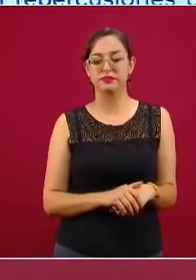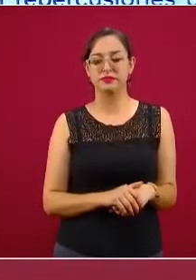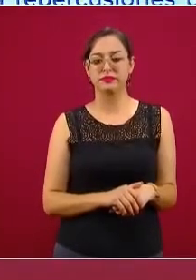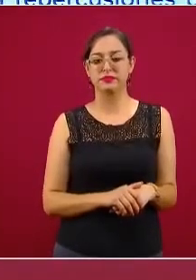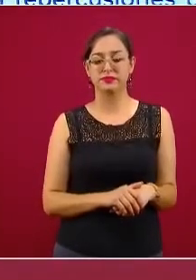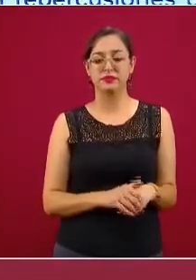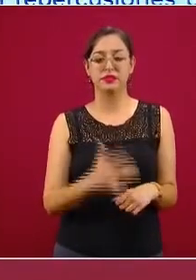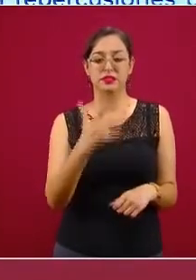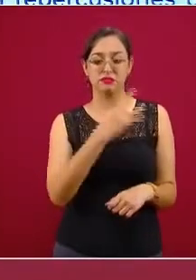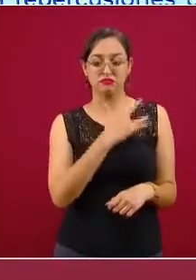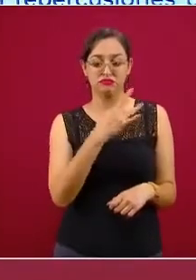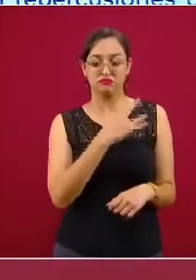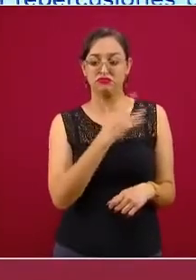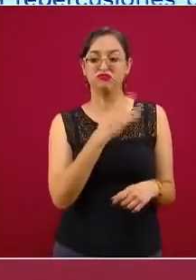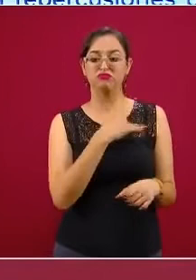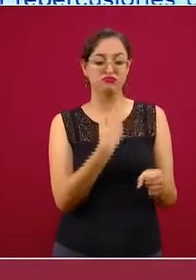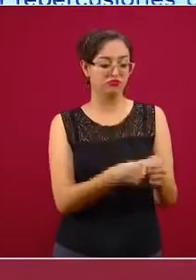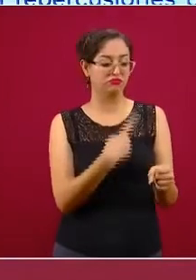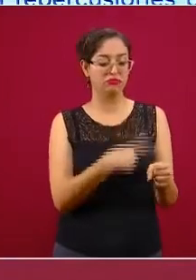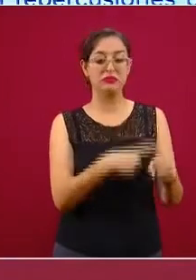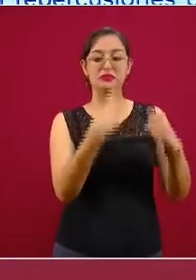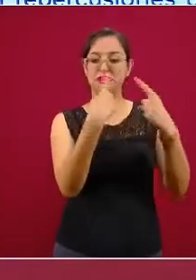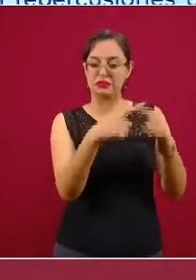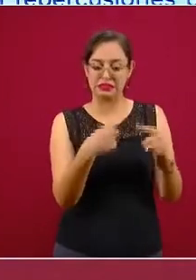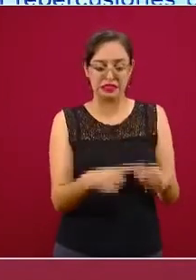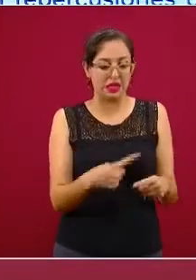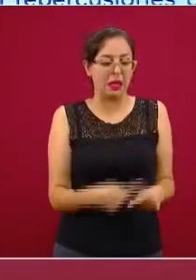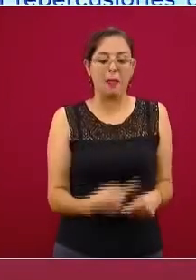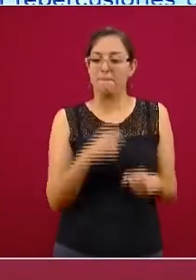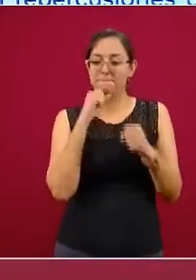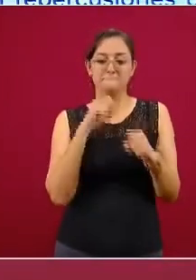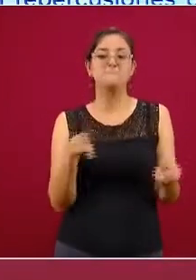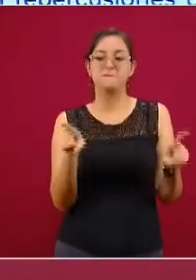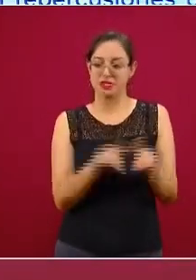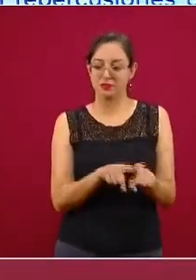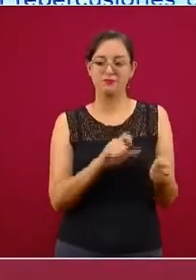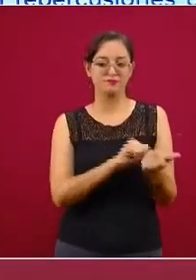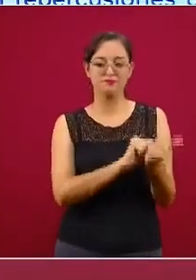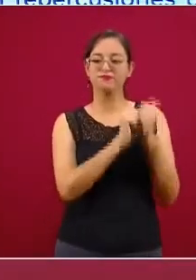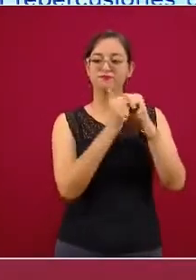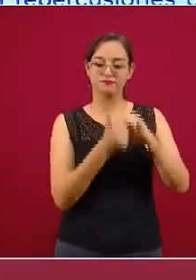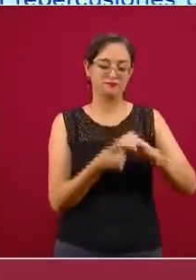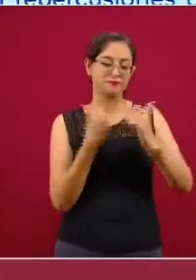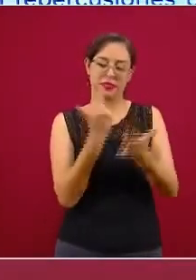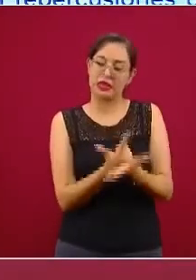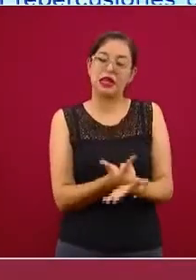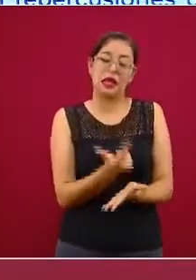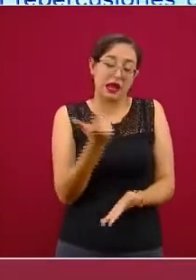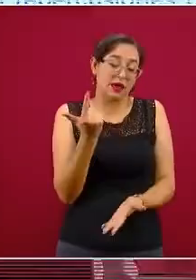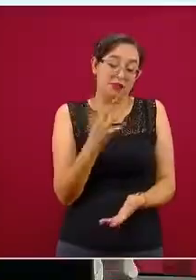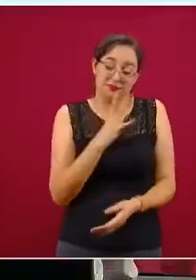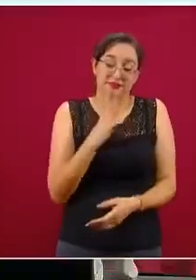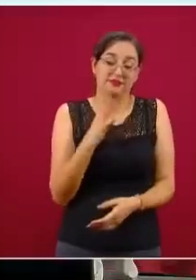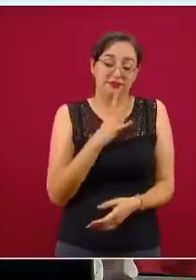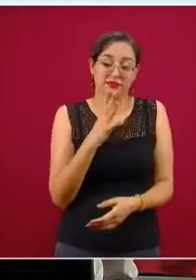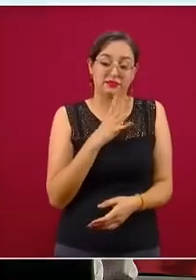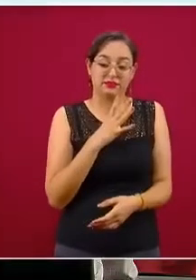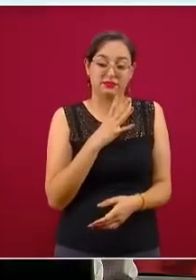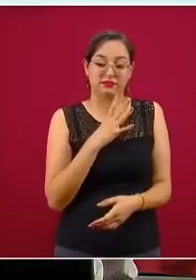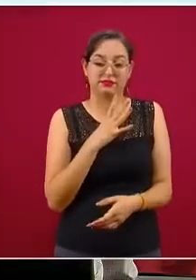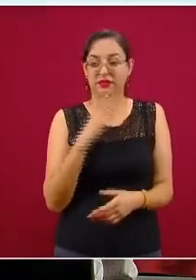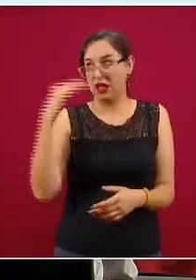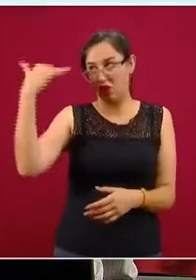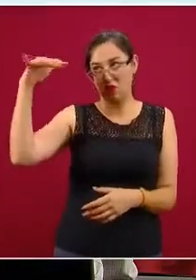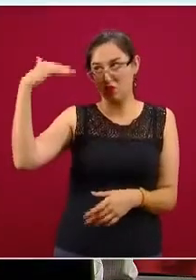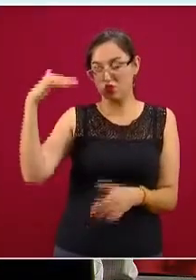enfermedades cardíacas, etcétera. O sea, los factores de riesgo, pues esos son, son factores de riesgo y no difieren